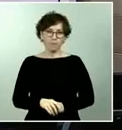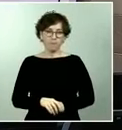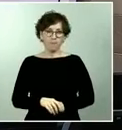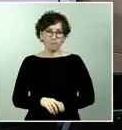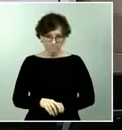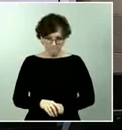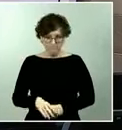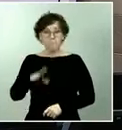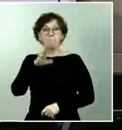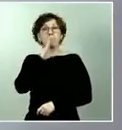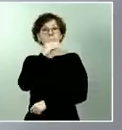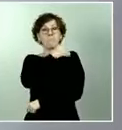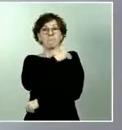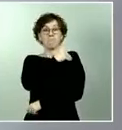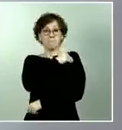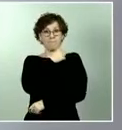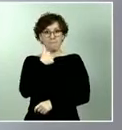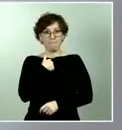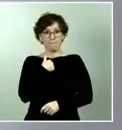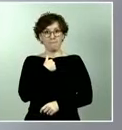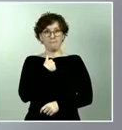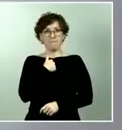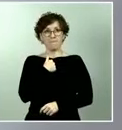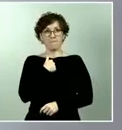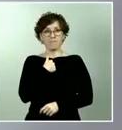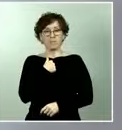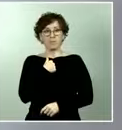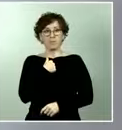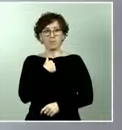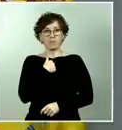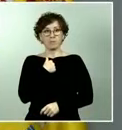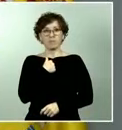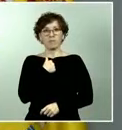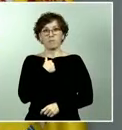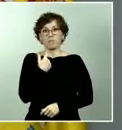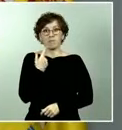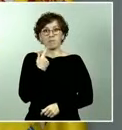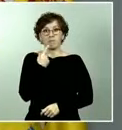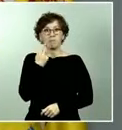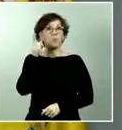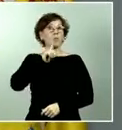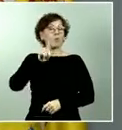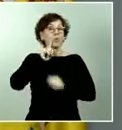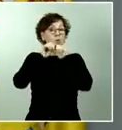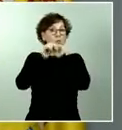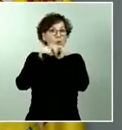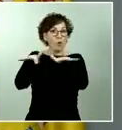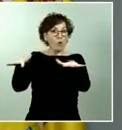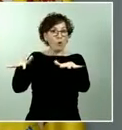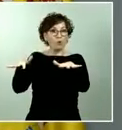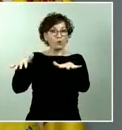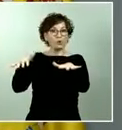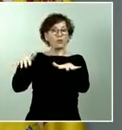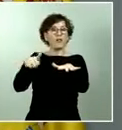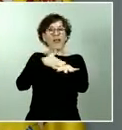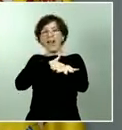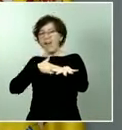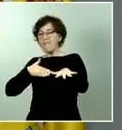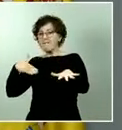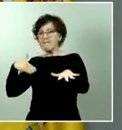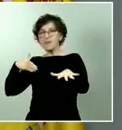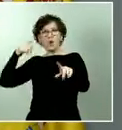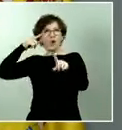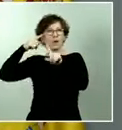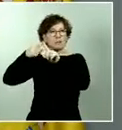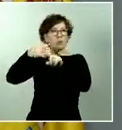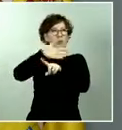realizas indicar que los bulos lo que hay detrás de los bulos la intención o el espíritu que anima a los bulos no